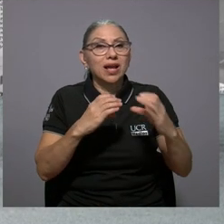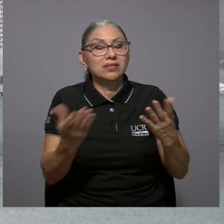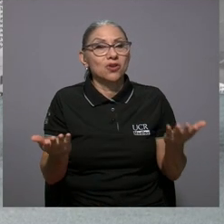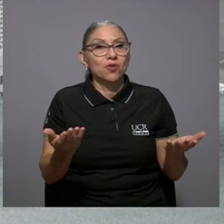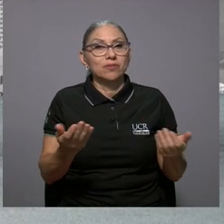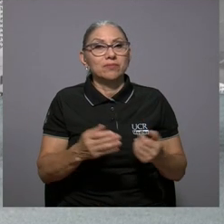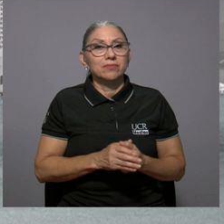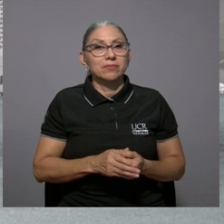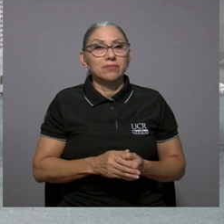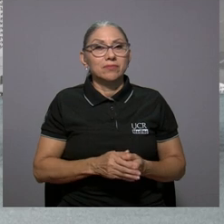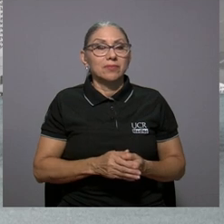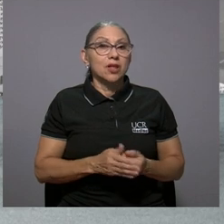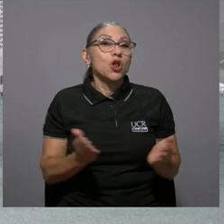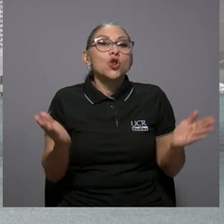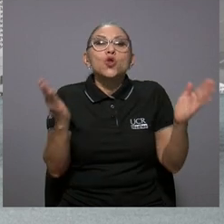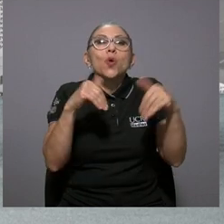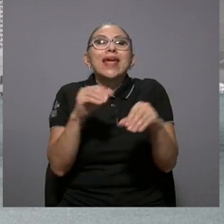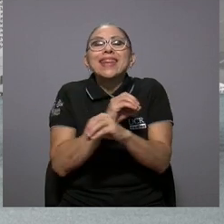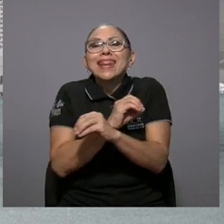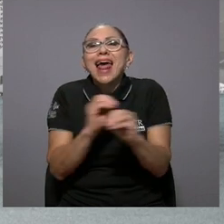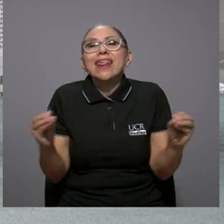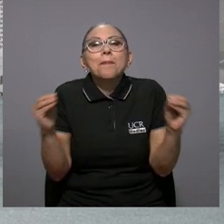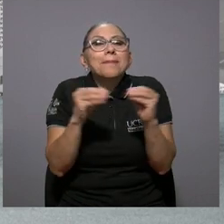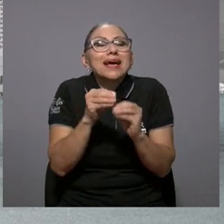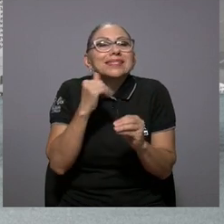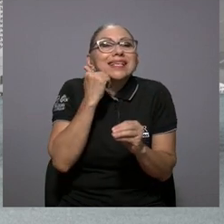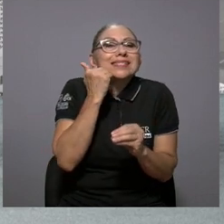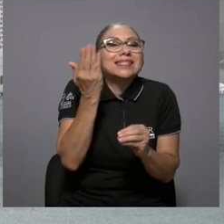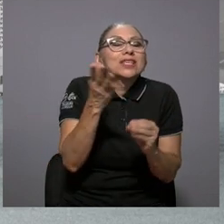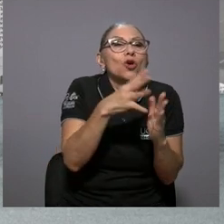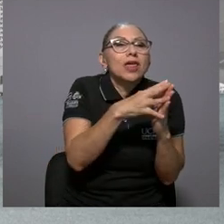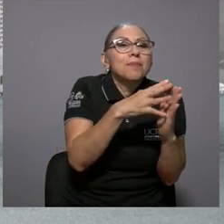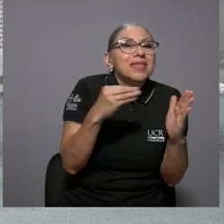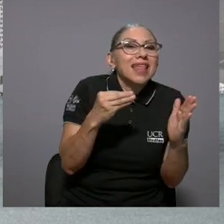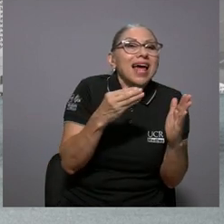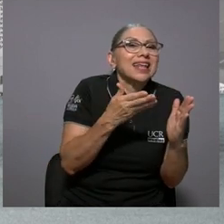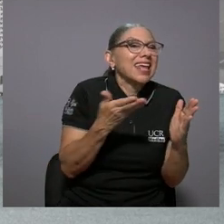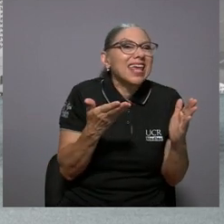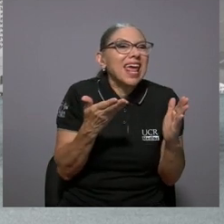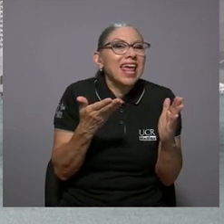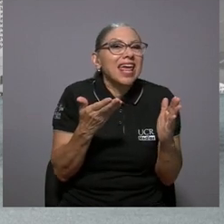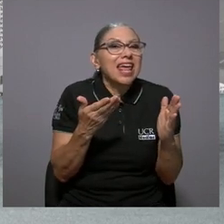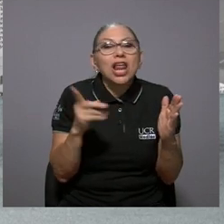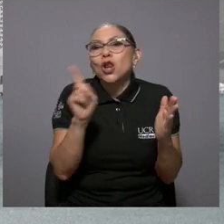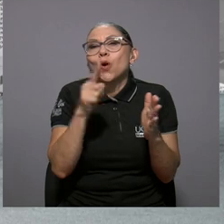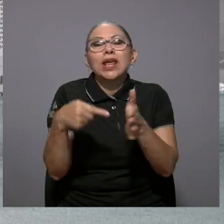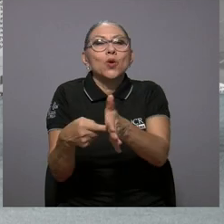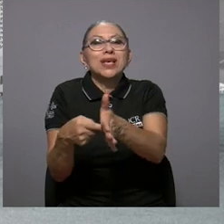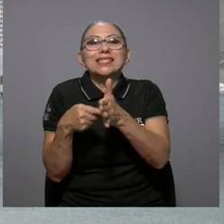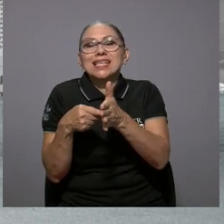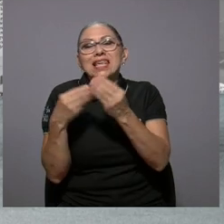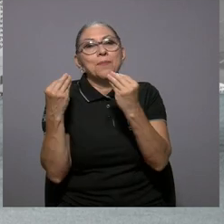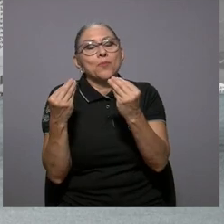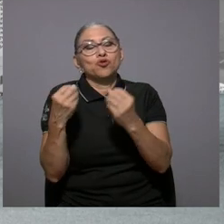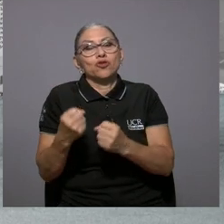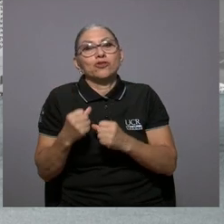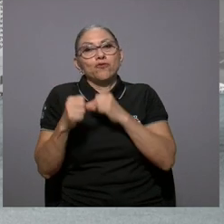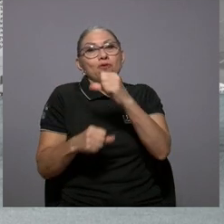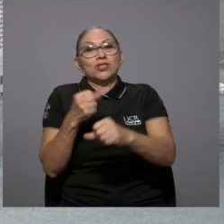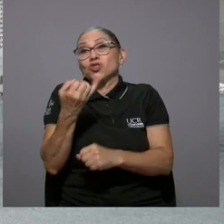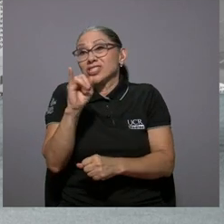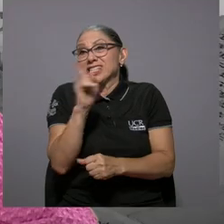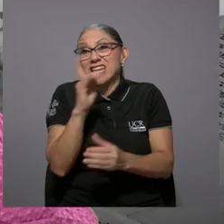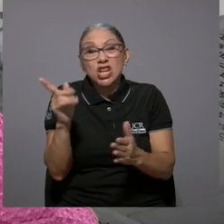de comunicación no hay nada más sencillo de imitar que lo que no exige mayor esfuerzo